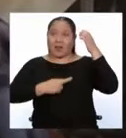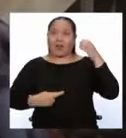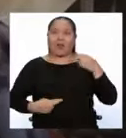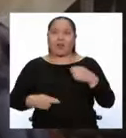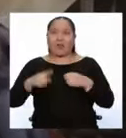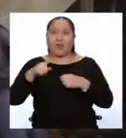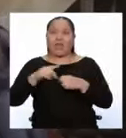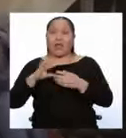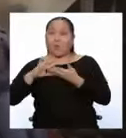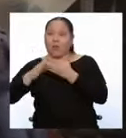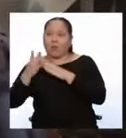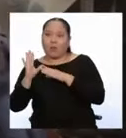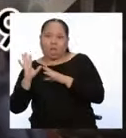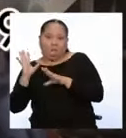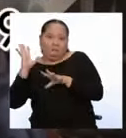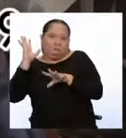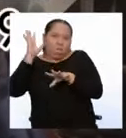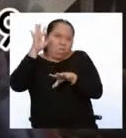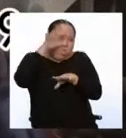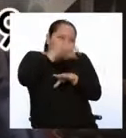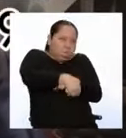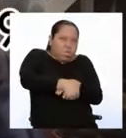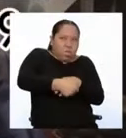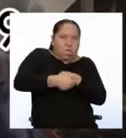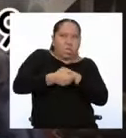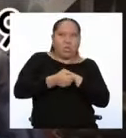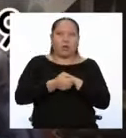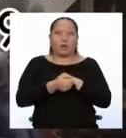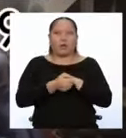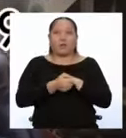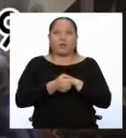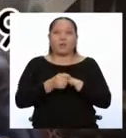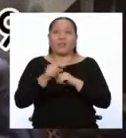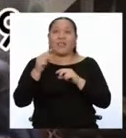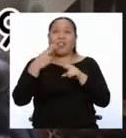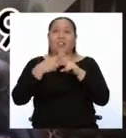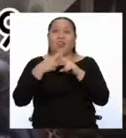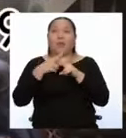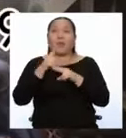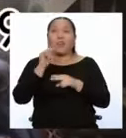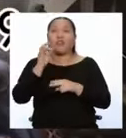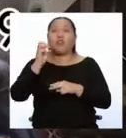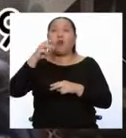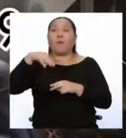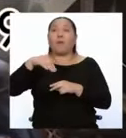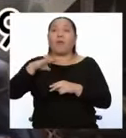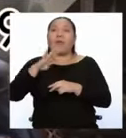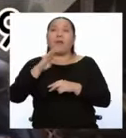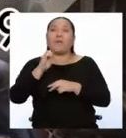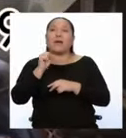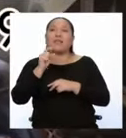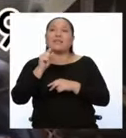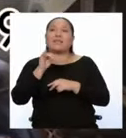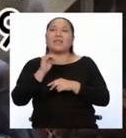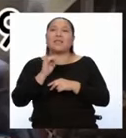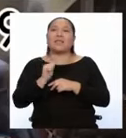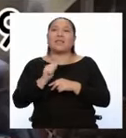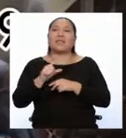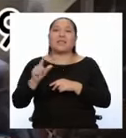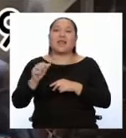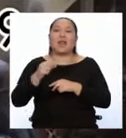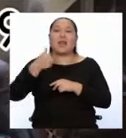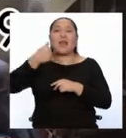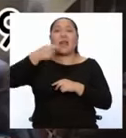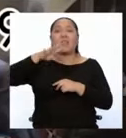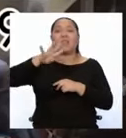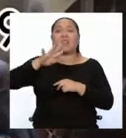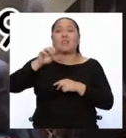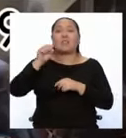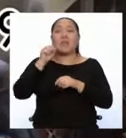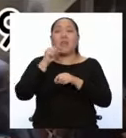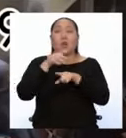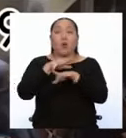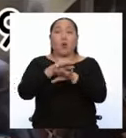históricamente recordado como la Toma de la Bastilla, el 14 de julio de 1789.